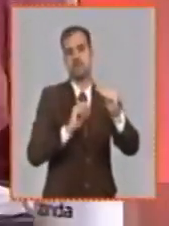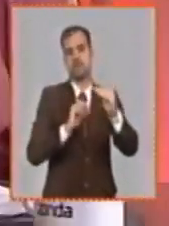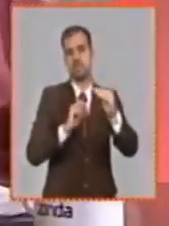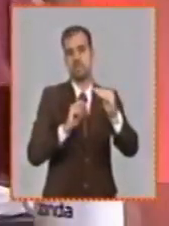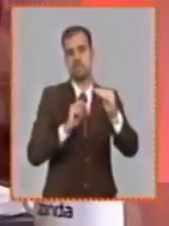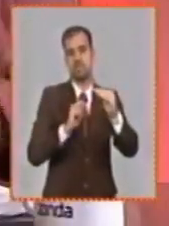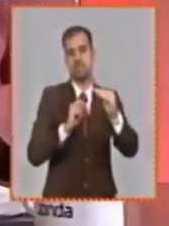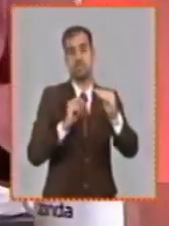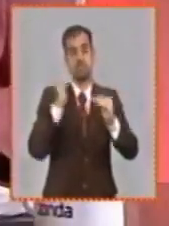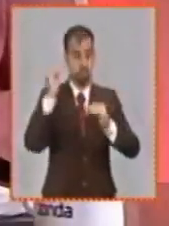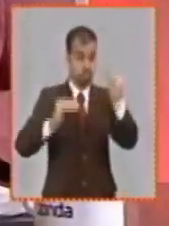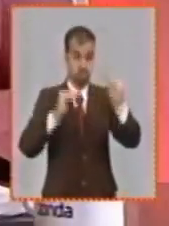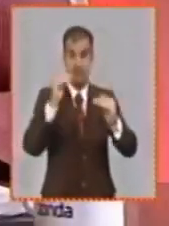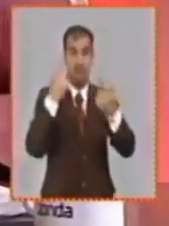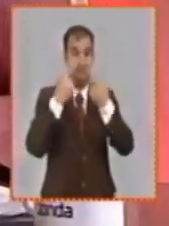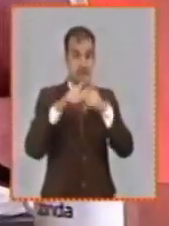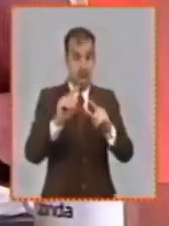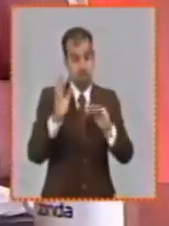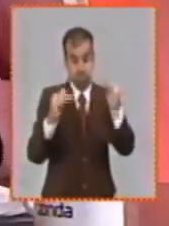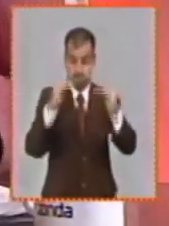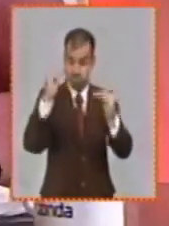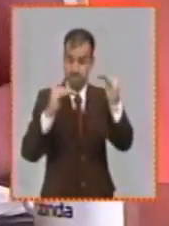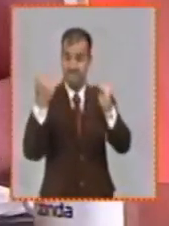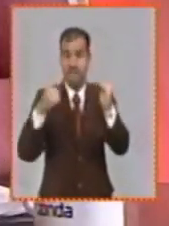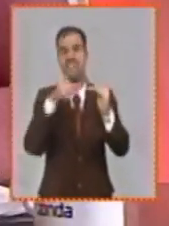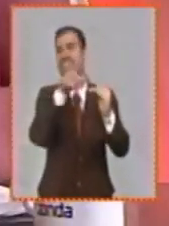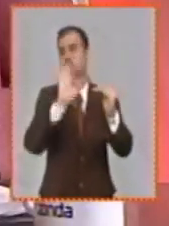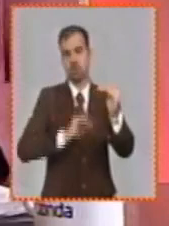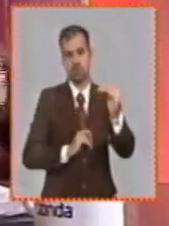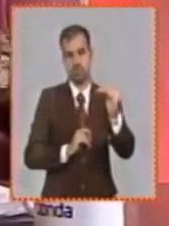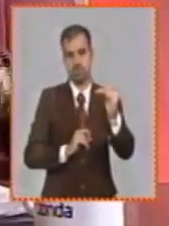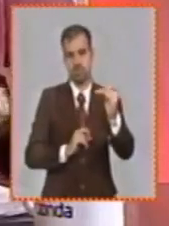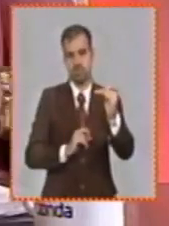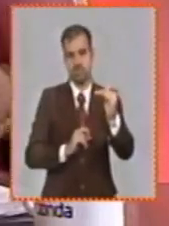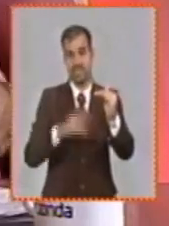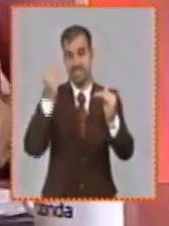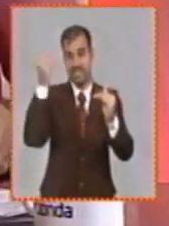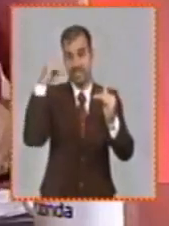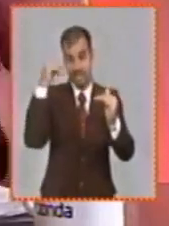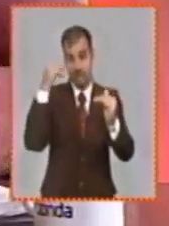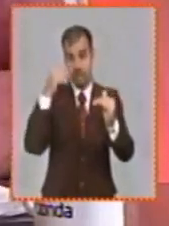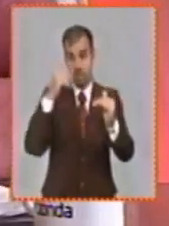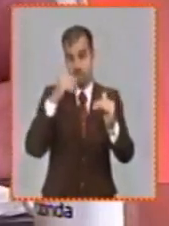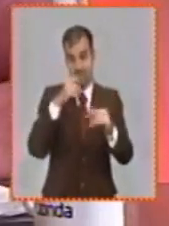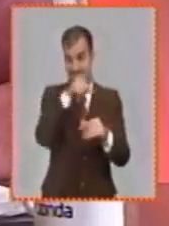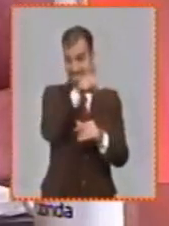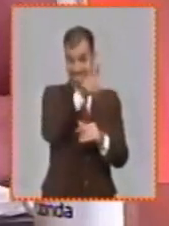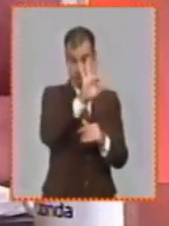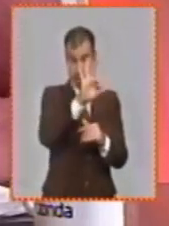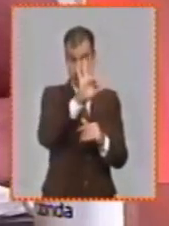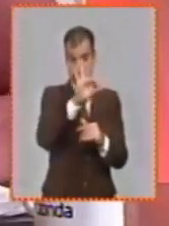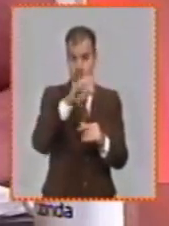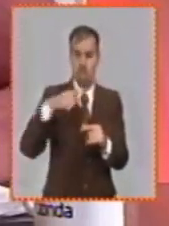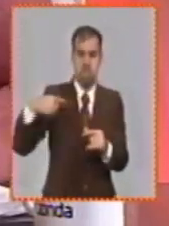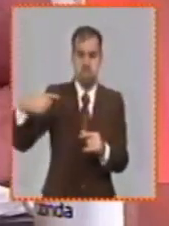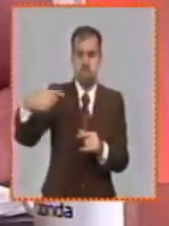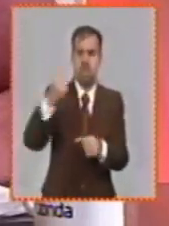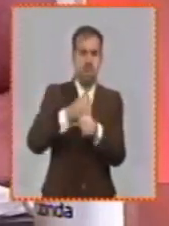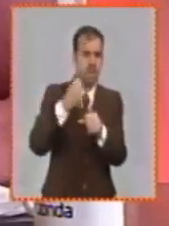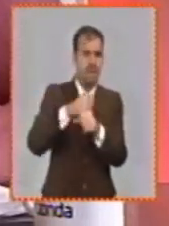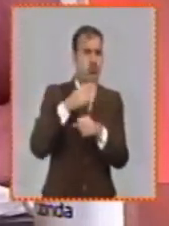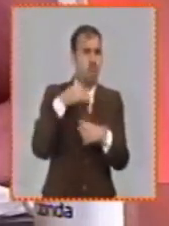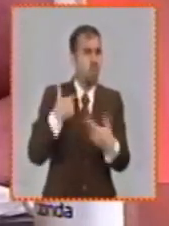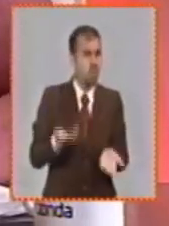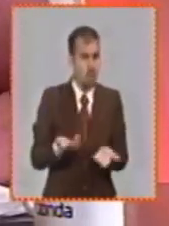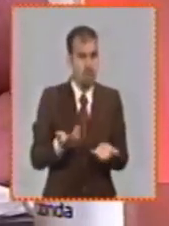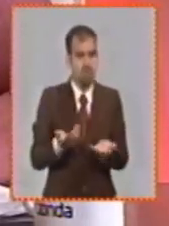costar 12 el promedio mensual tiene que ser 18 exactamente que cuando usted multiplique los 18 por los días trabajados le da